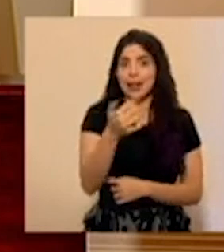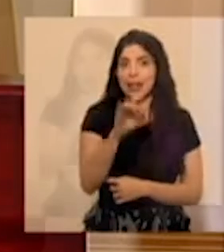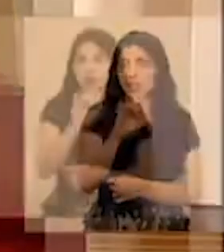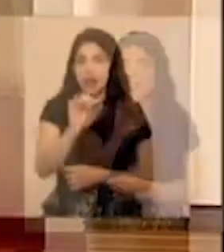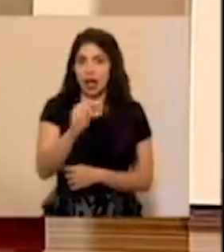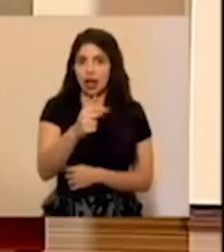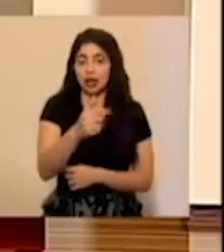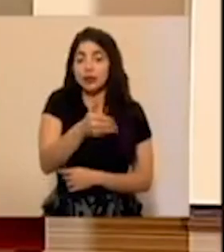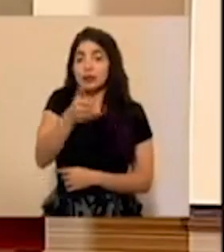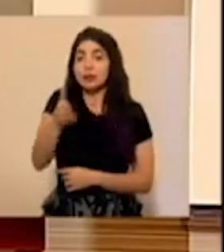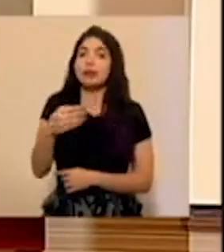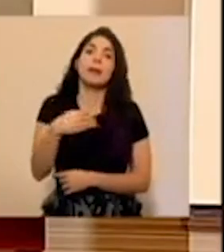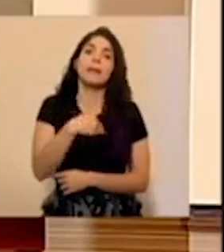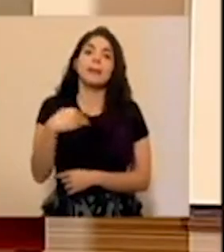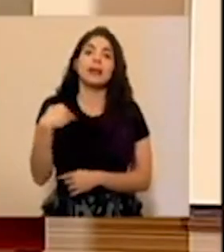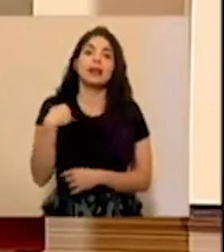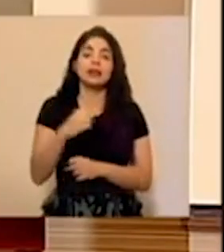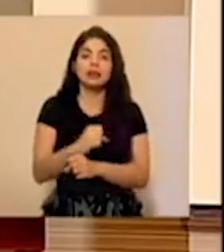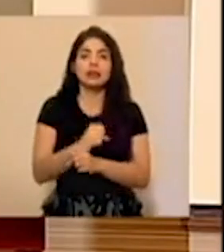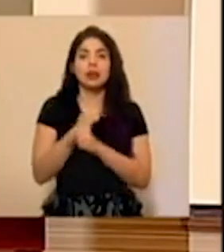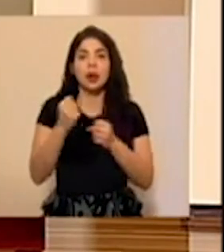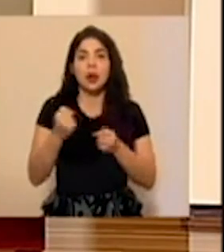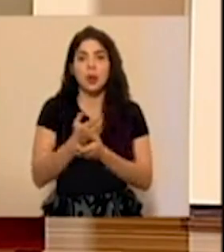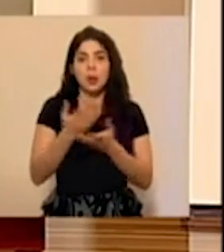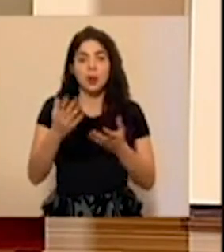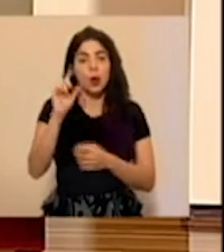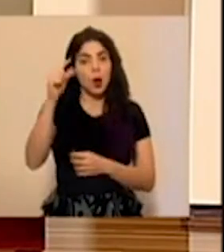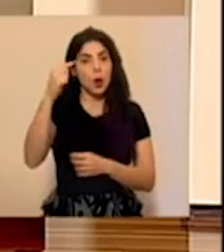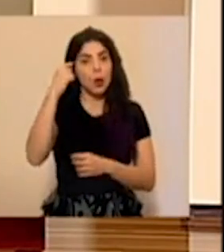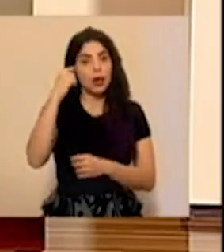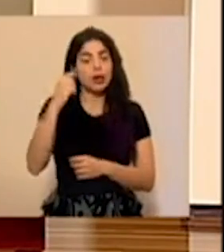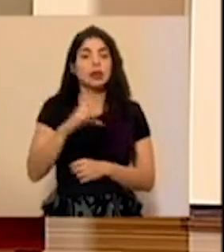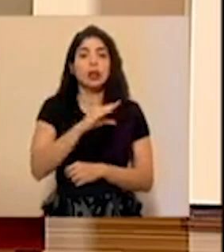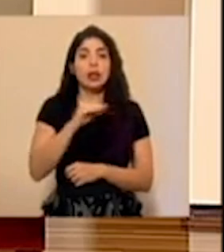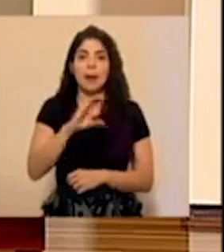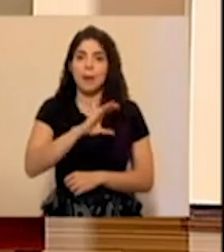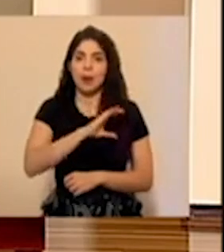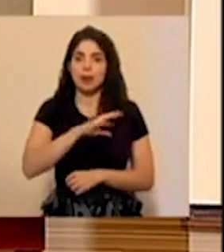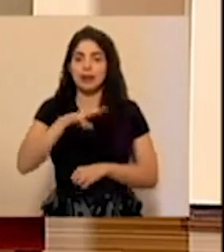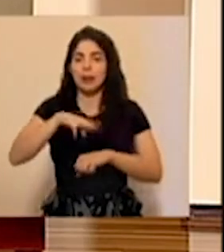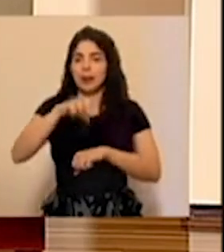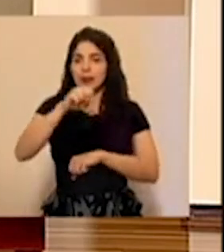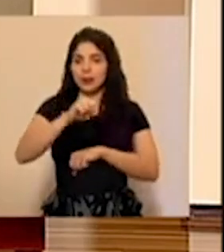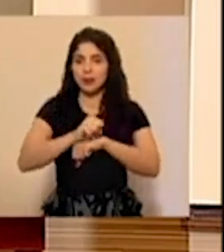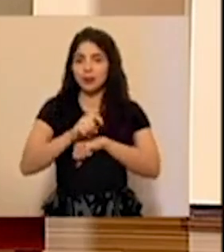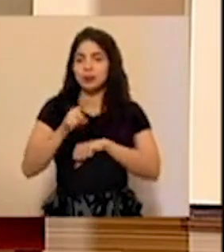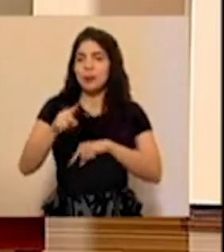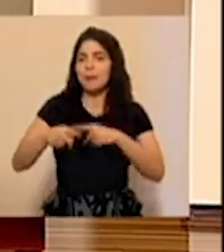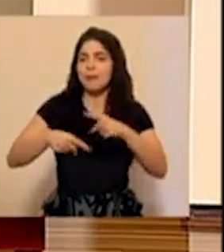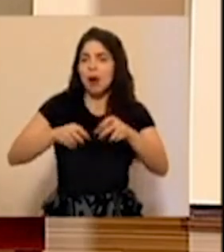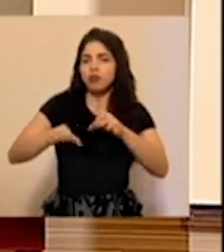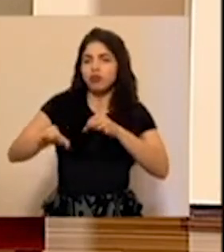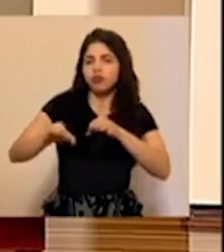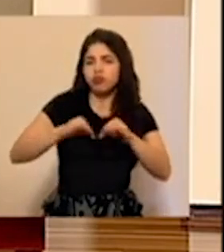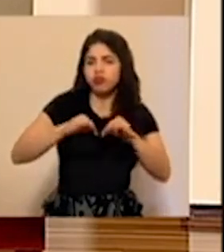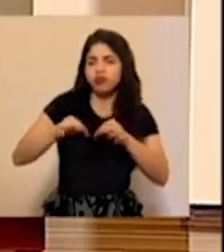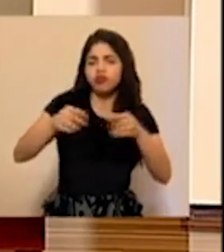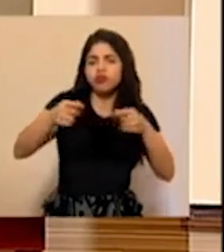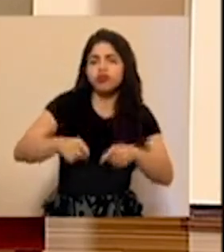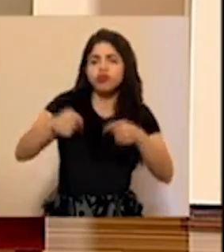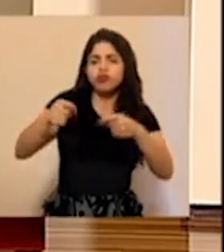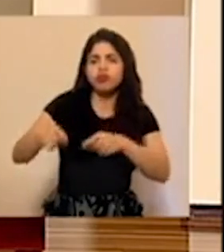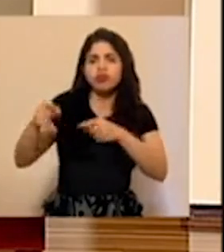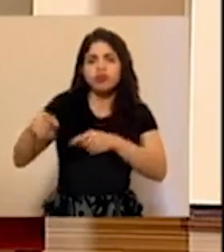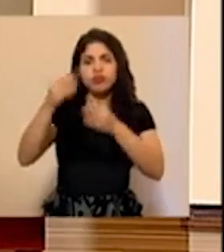agosto, y el ministro de seguridad pública, gobernación y policía, el señor Michael Soto, quien ofrecerá el balance de incidentes